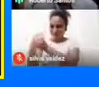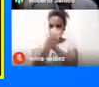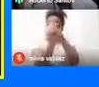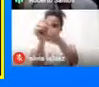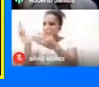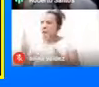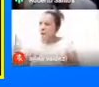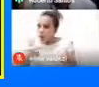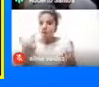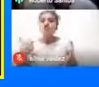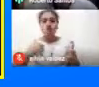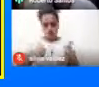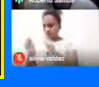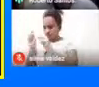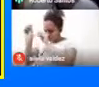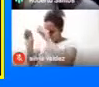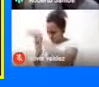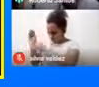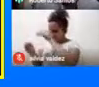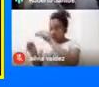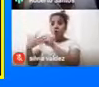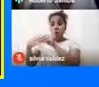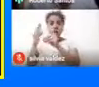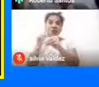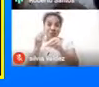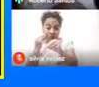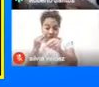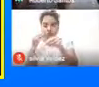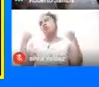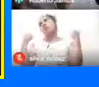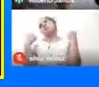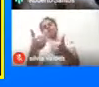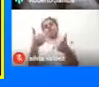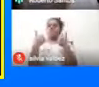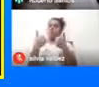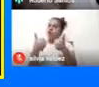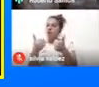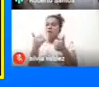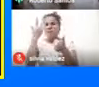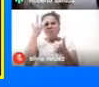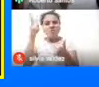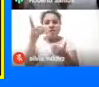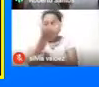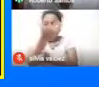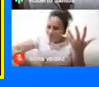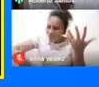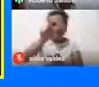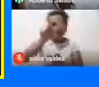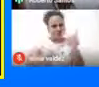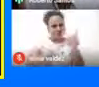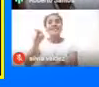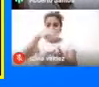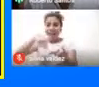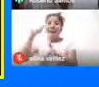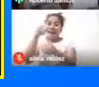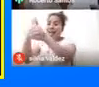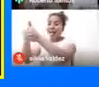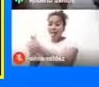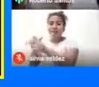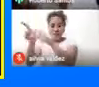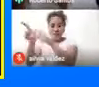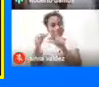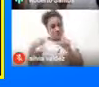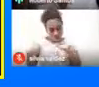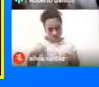Y la verdad Es que la experiencia Ha sido Absolutamente Maravillosa Por el compartir Con las personas Que están en cada Uno de los sitios Yo